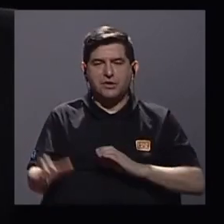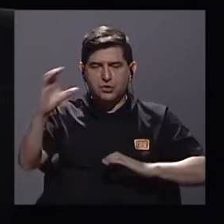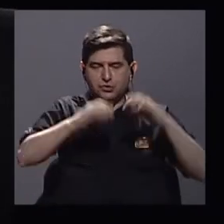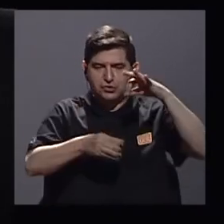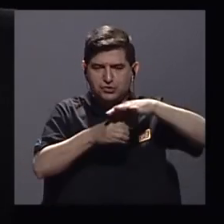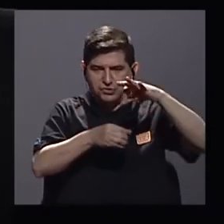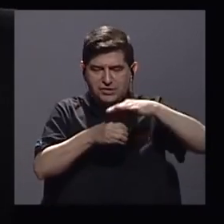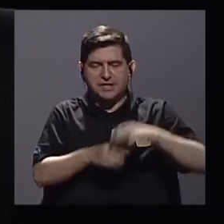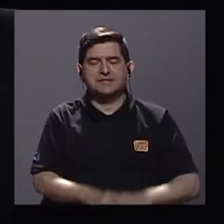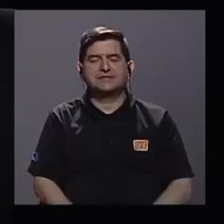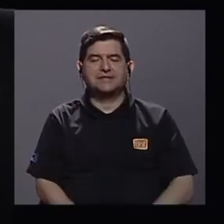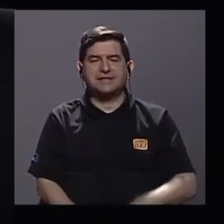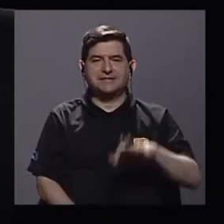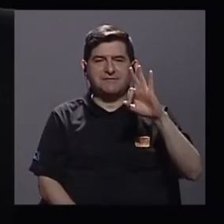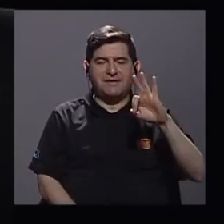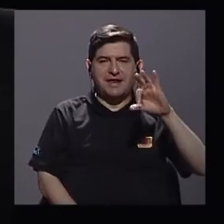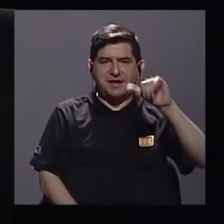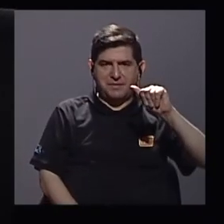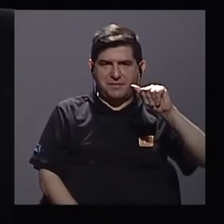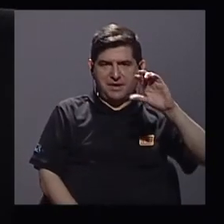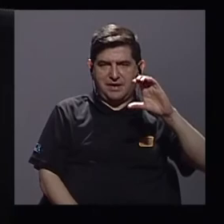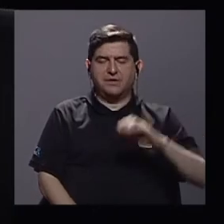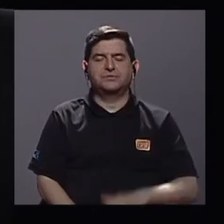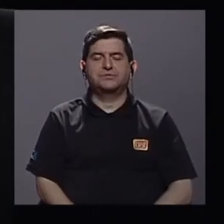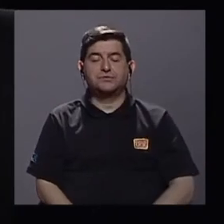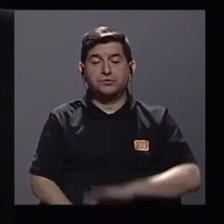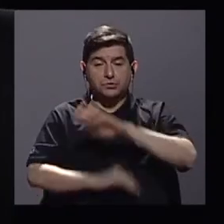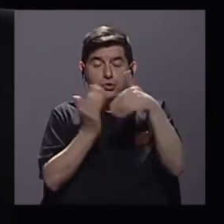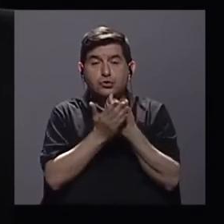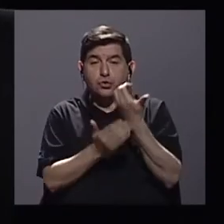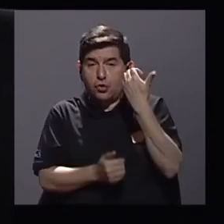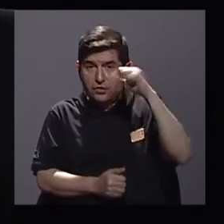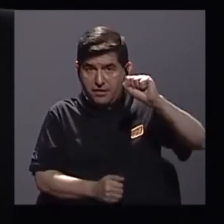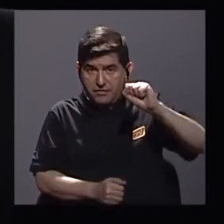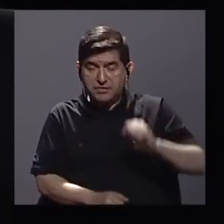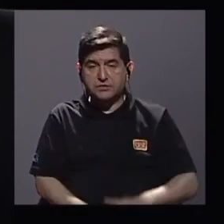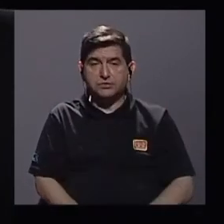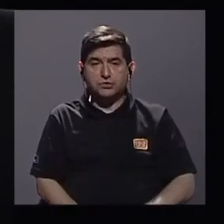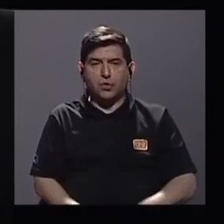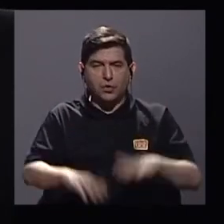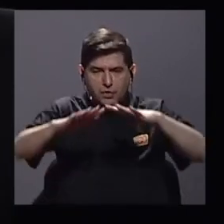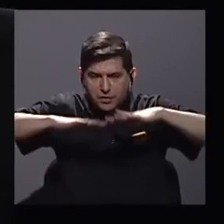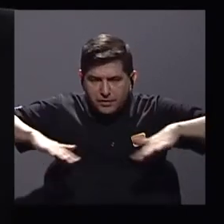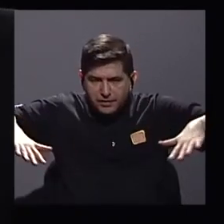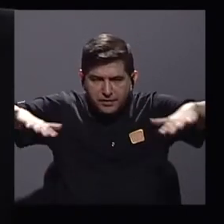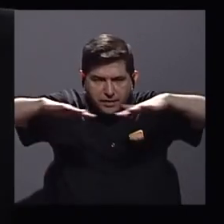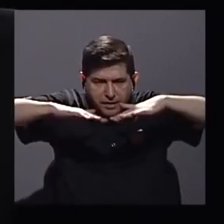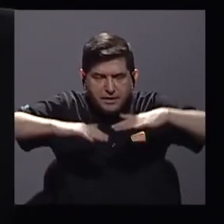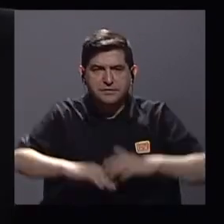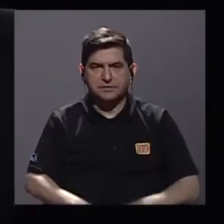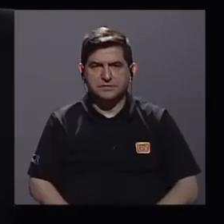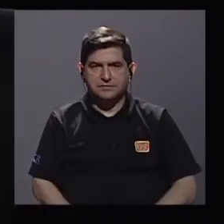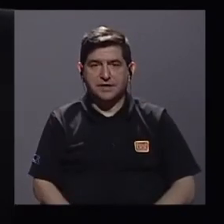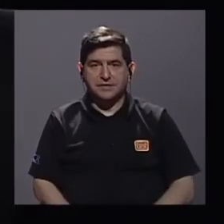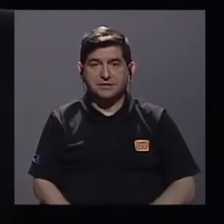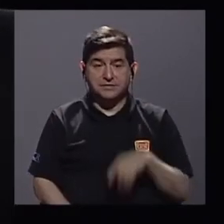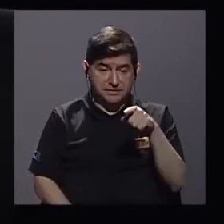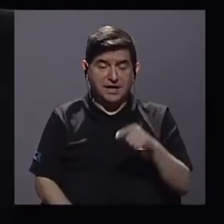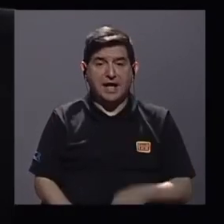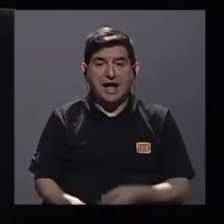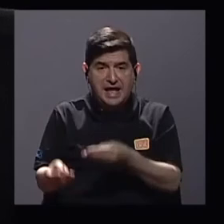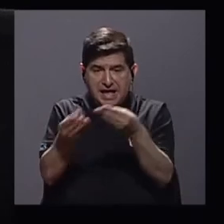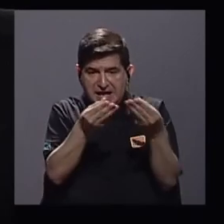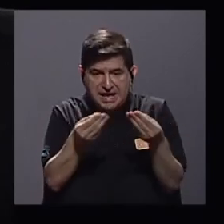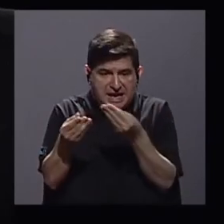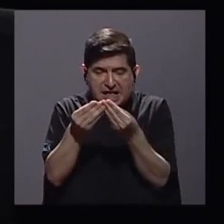Felipe Arauz Cavallini. Don Felipe, todas las revoluciones pusieron en un escenario en el que inclusive la sanidad de la tierra